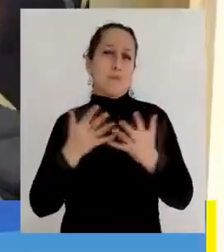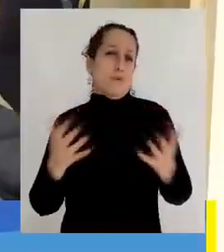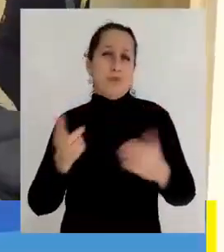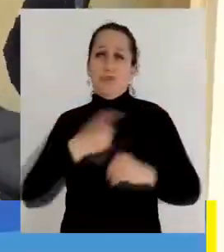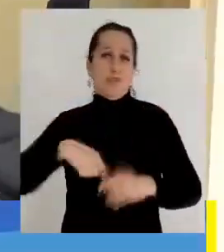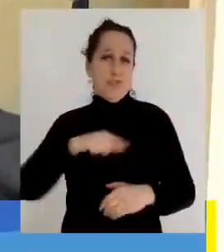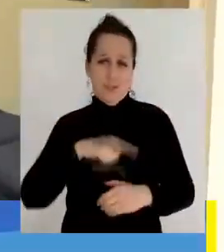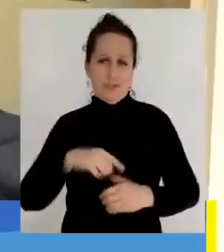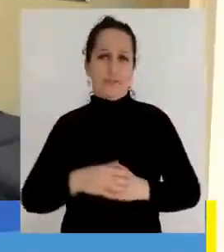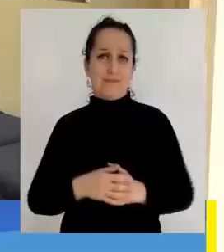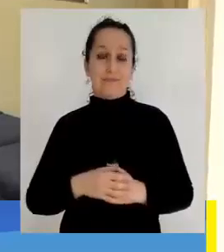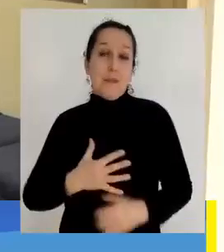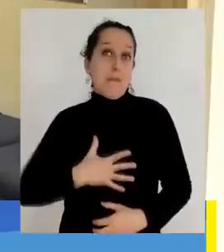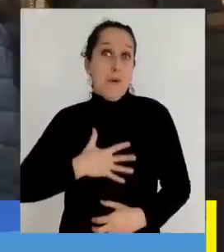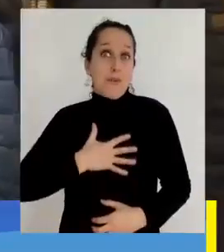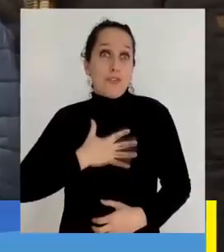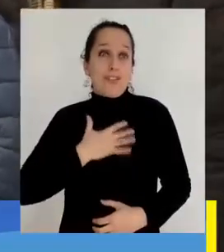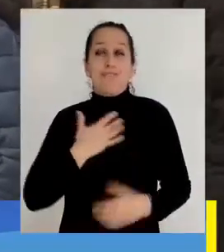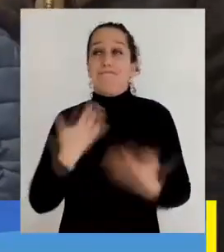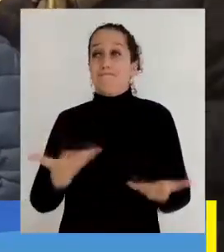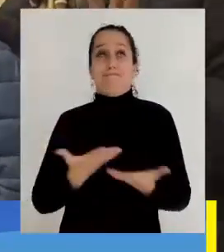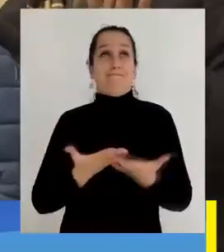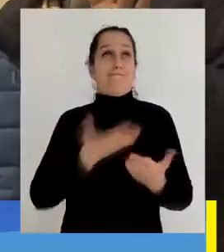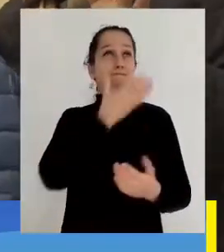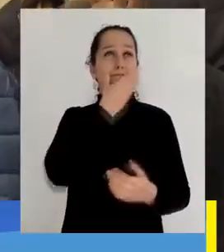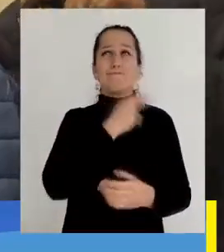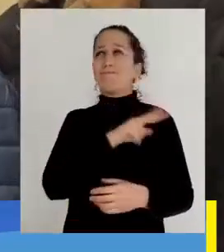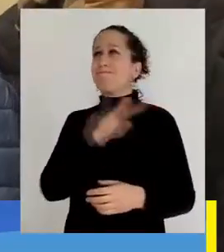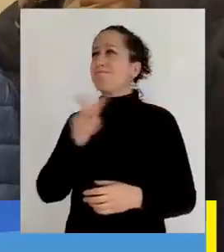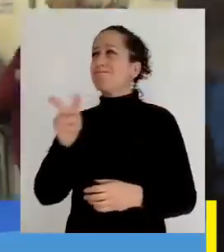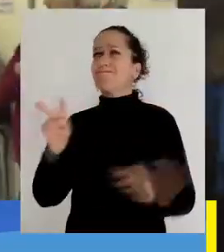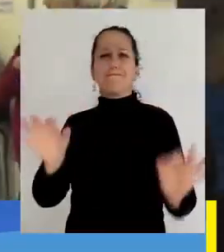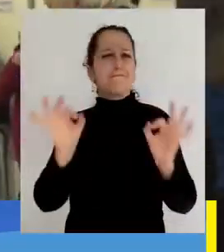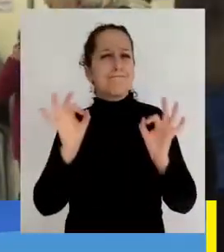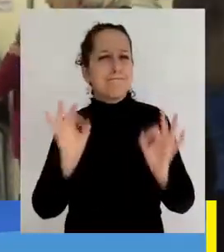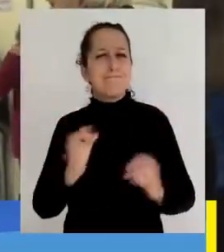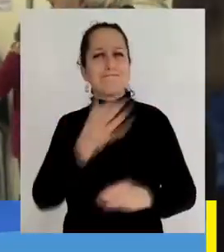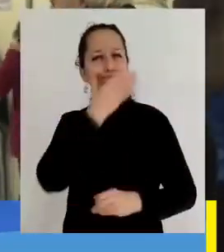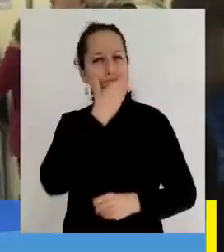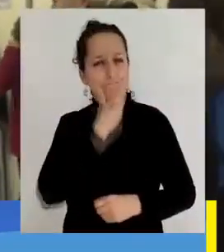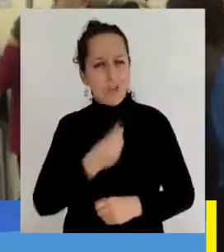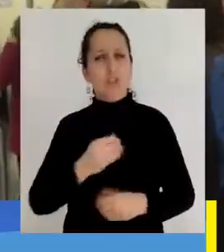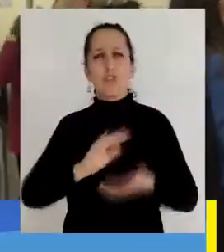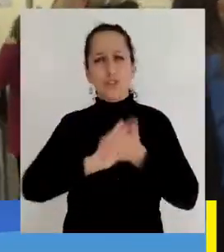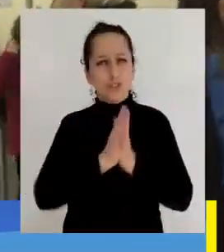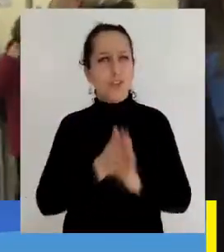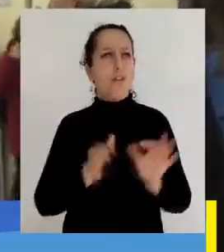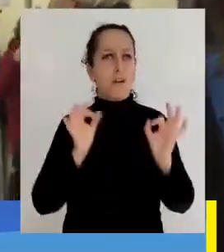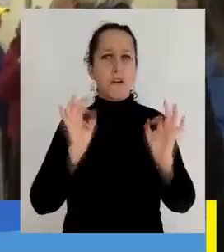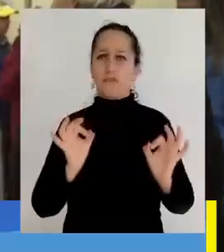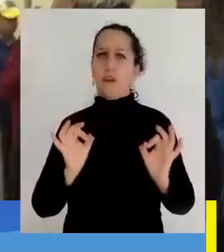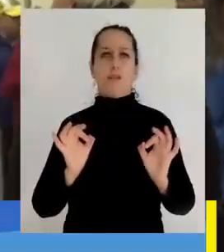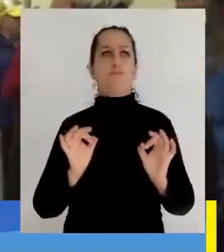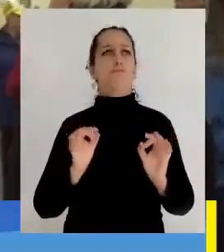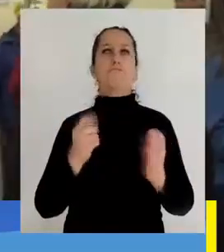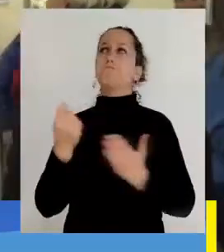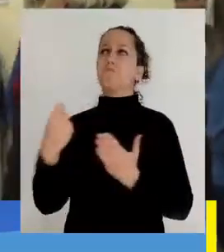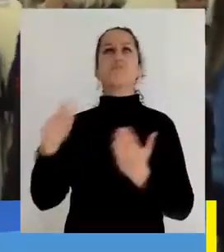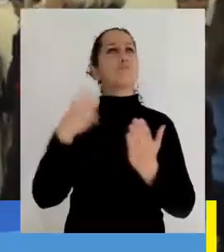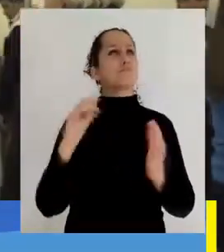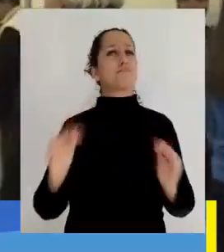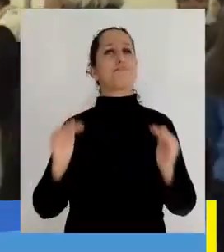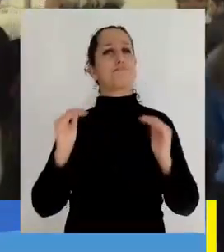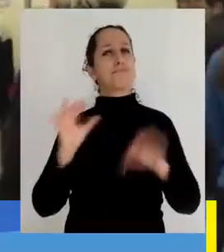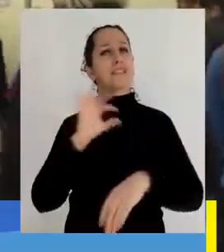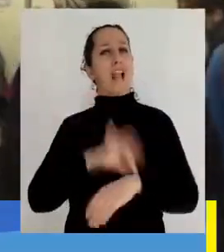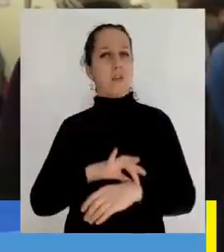Simplemente, felices todos. Muy emocionados, es un lugar hermoso, muy, muy hermoso, con todos los estándares que pueda